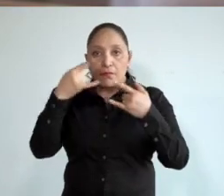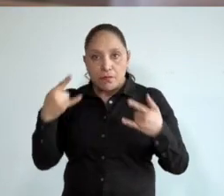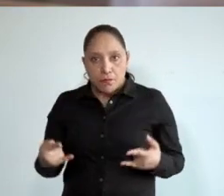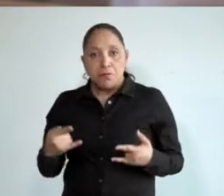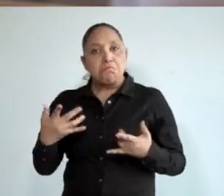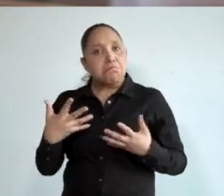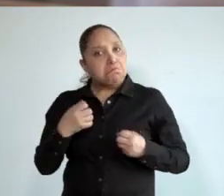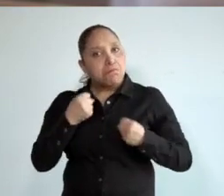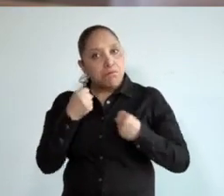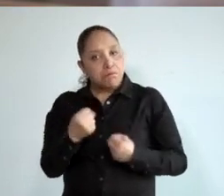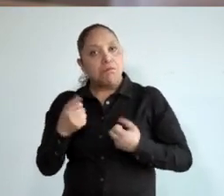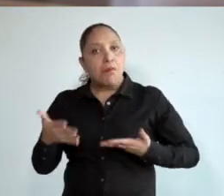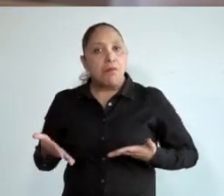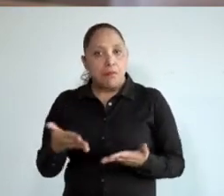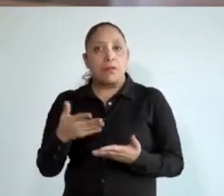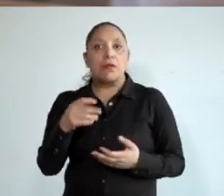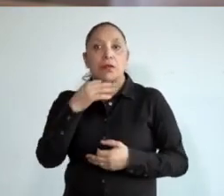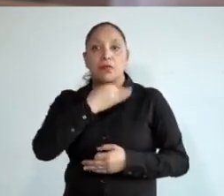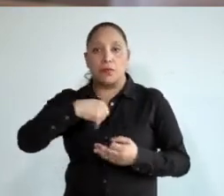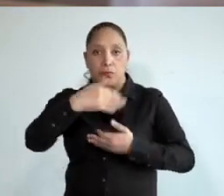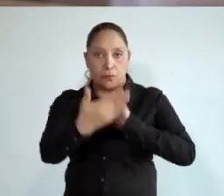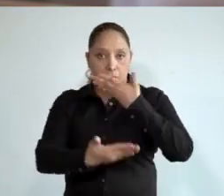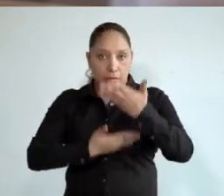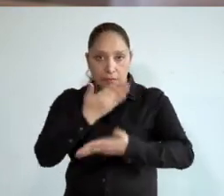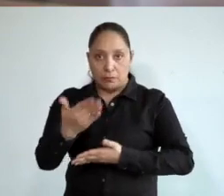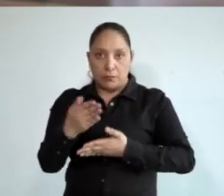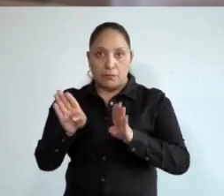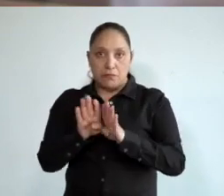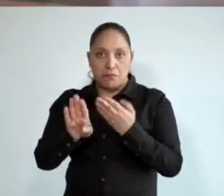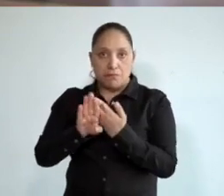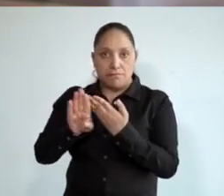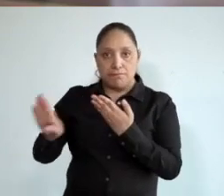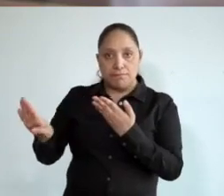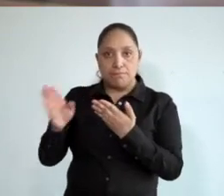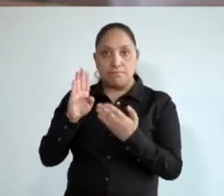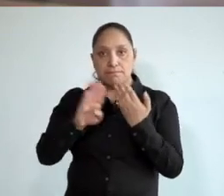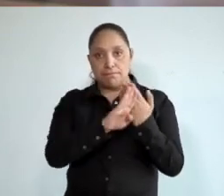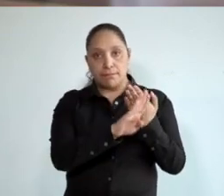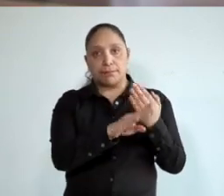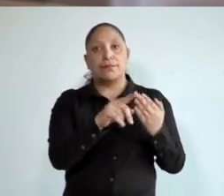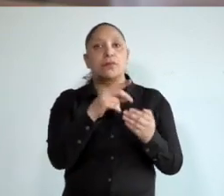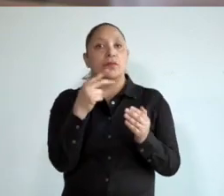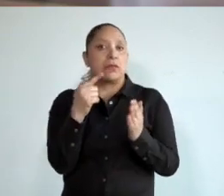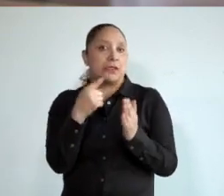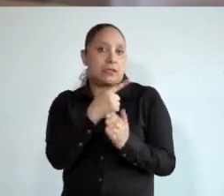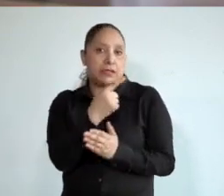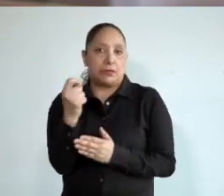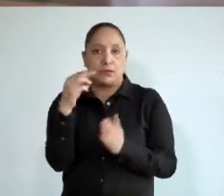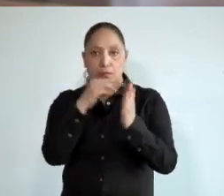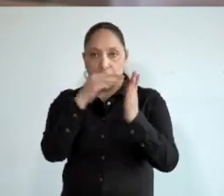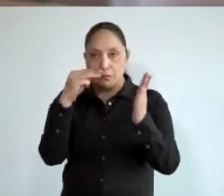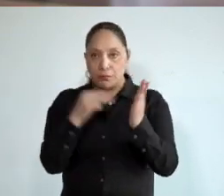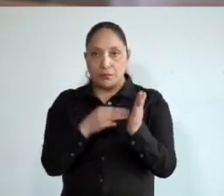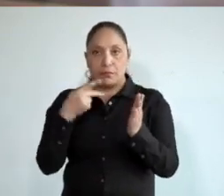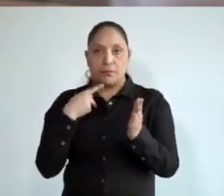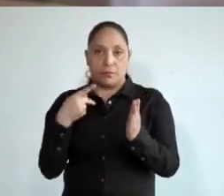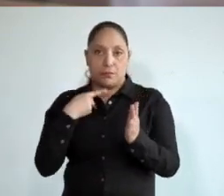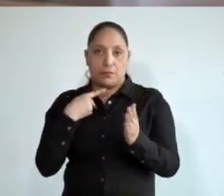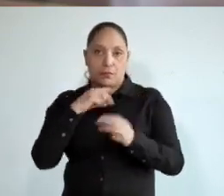motivan y compartimos el aislamiento físico con cientos de millones de habitantes en el mundo.